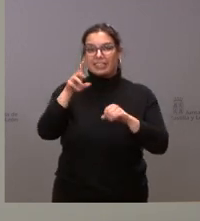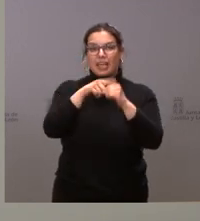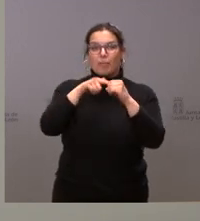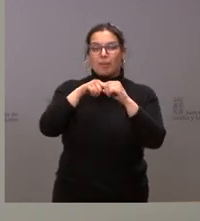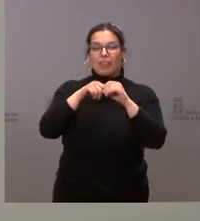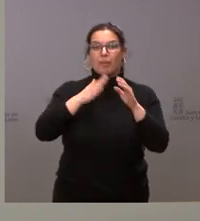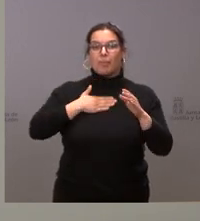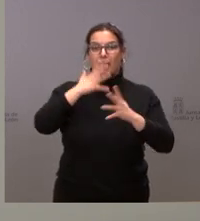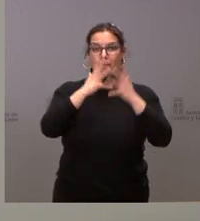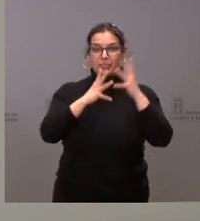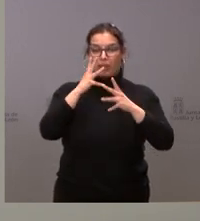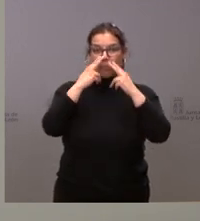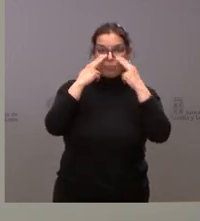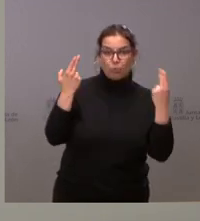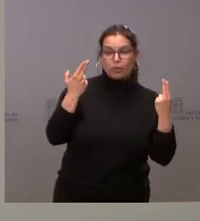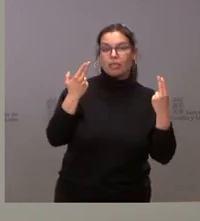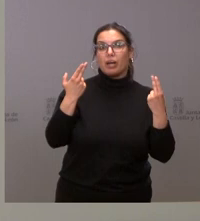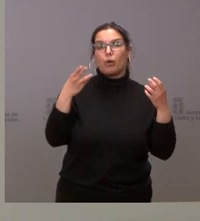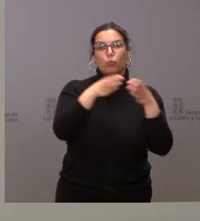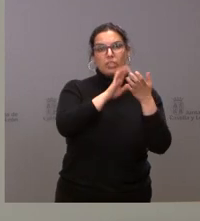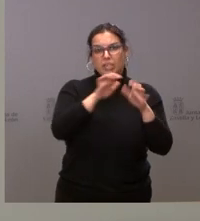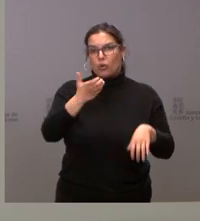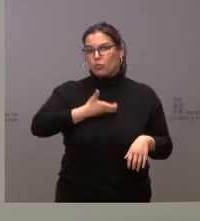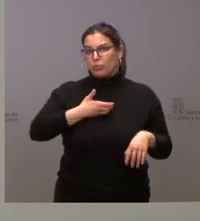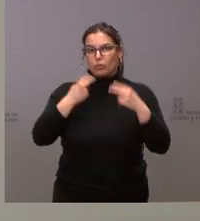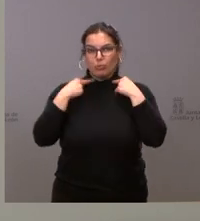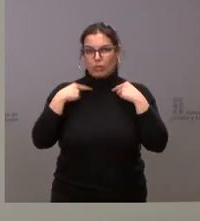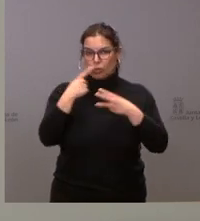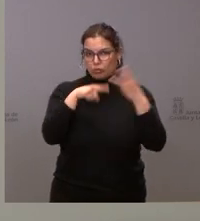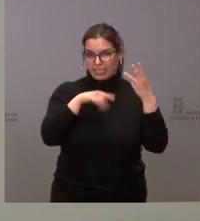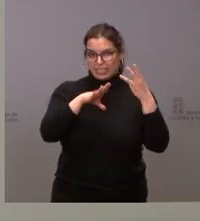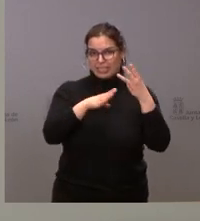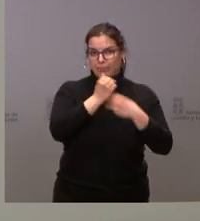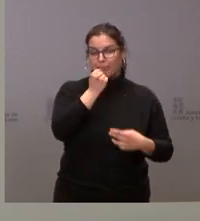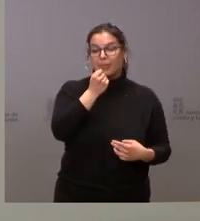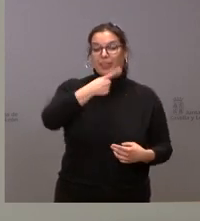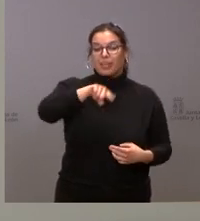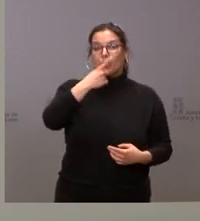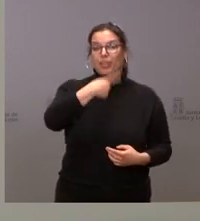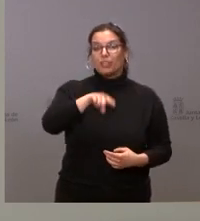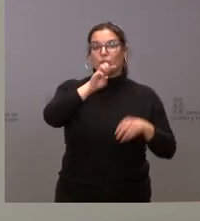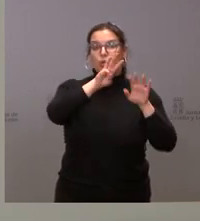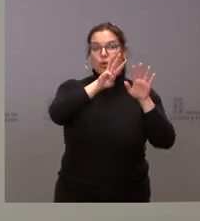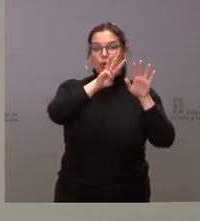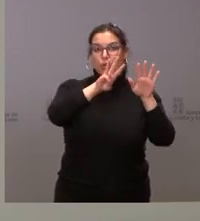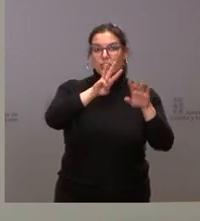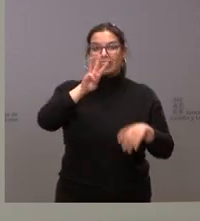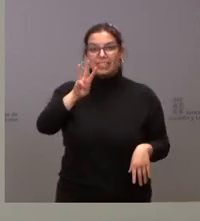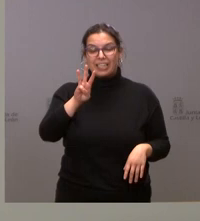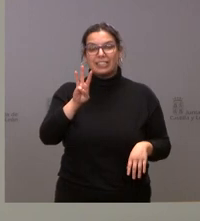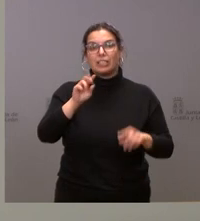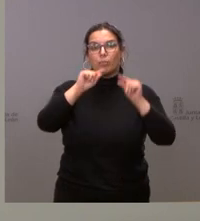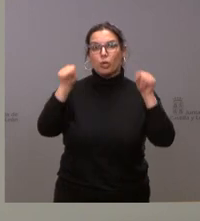Administraciones Públicas, Entidades Locales y Junta de Castilla y León. De esas, 183 es en la provincia